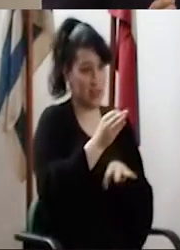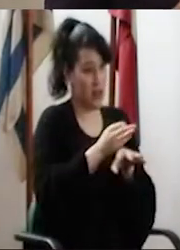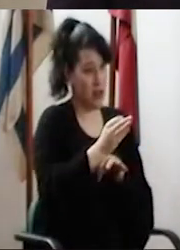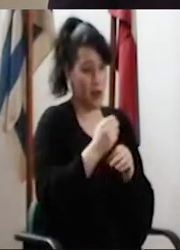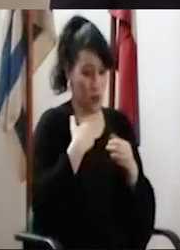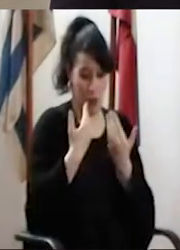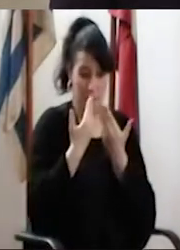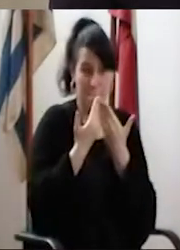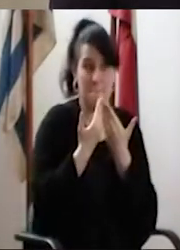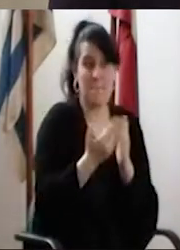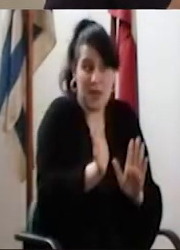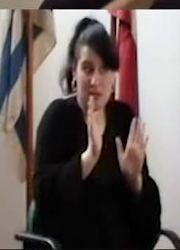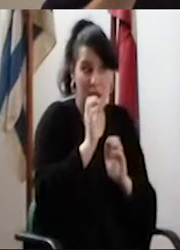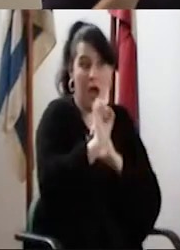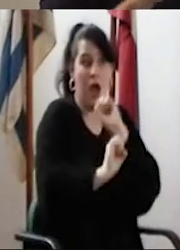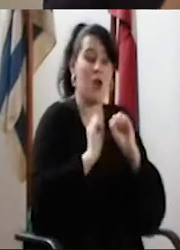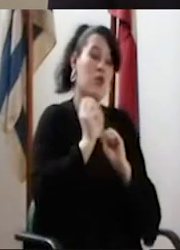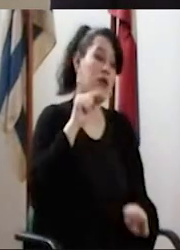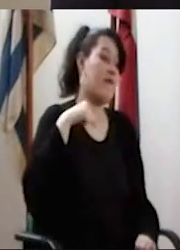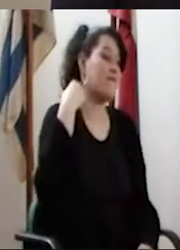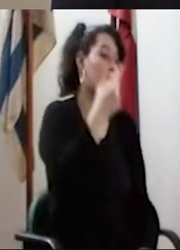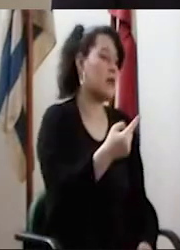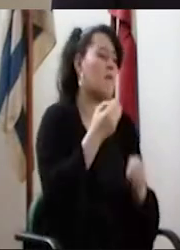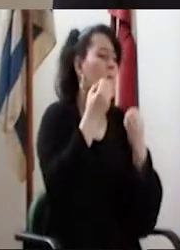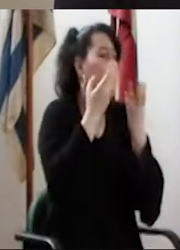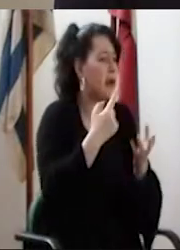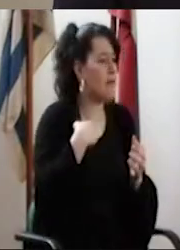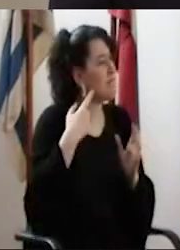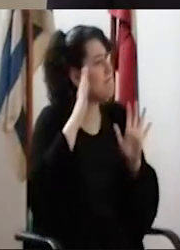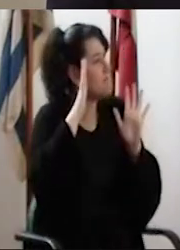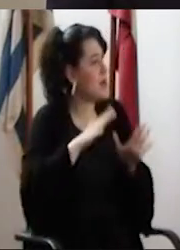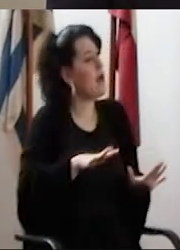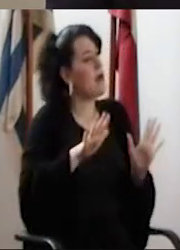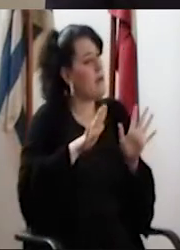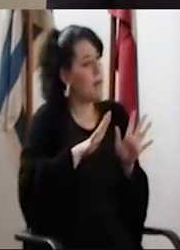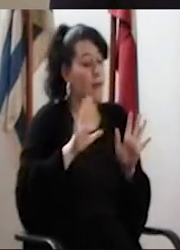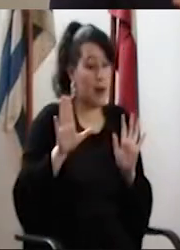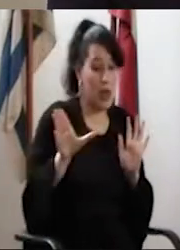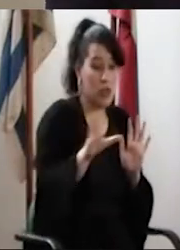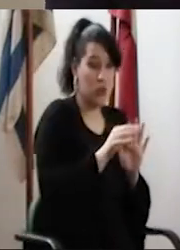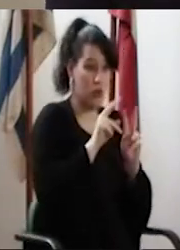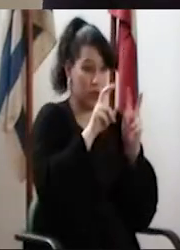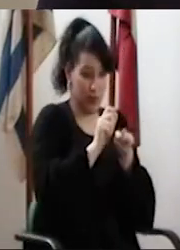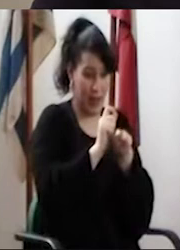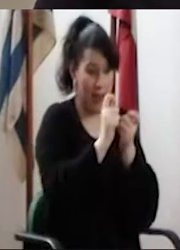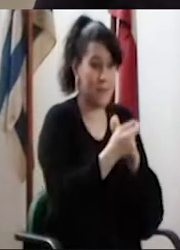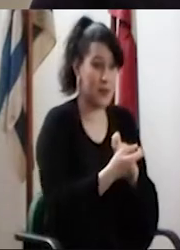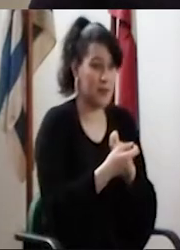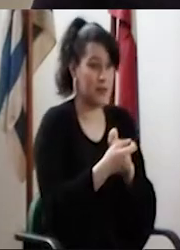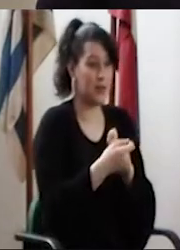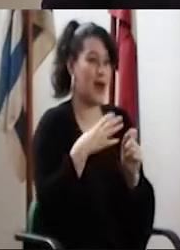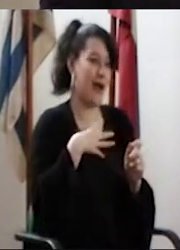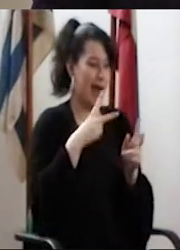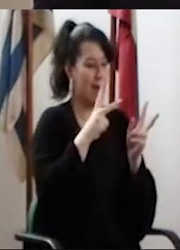desarrollar enseñanza de grado a partir, en teoría, del año que viene. ¿Por qué digo en teoría? Porque para todo esto